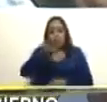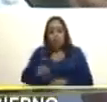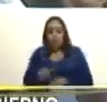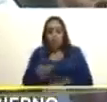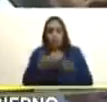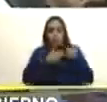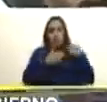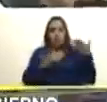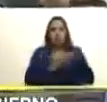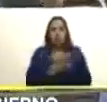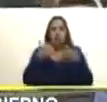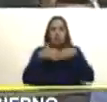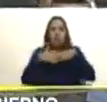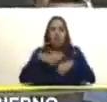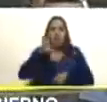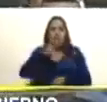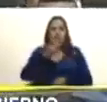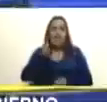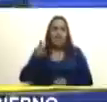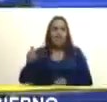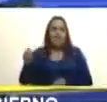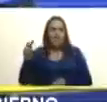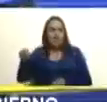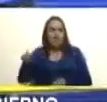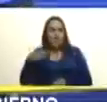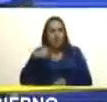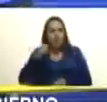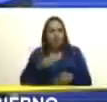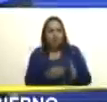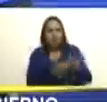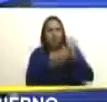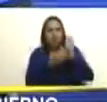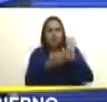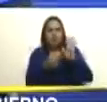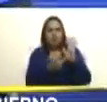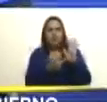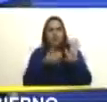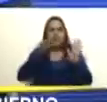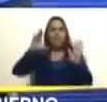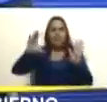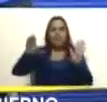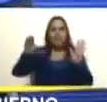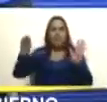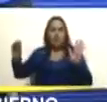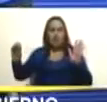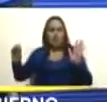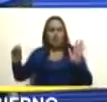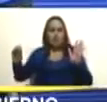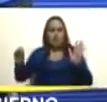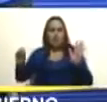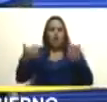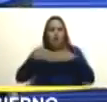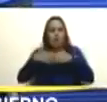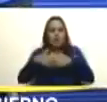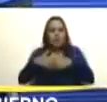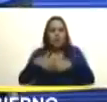ExxonMobil aquí tengo la declaración el CEO de la ExxonMobil ahora lo llaman CEO ¿no?